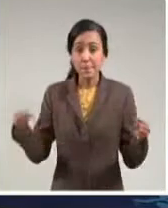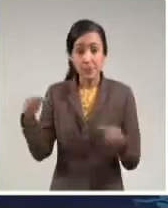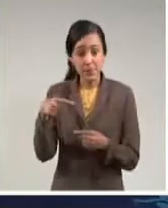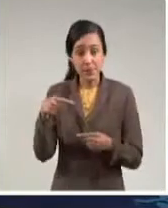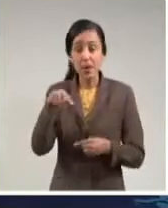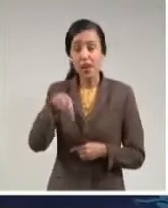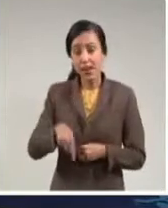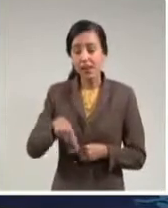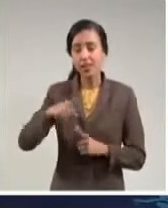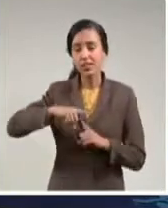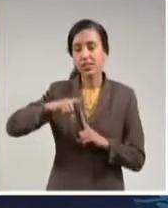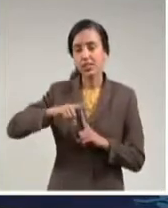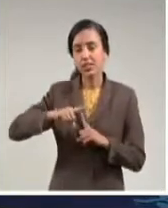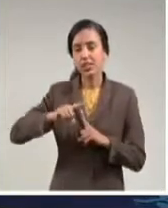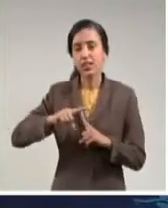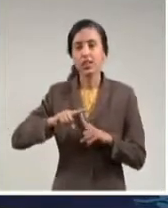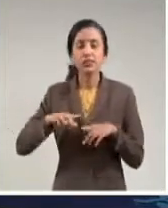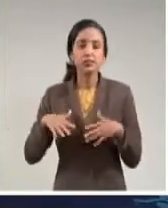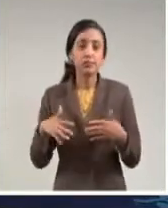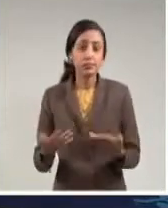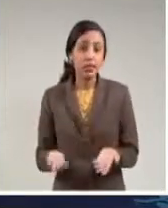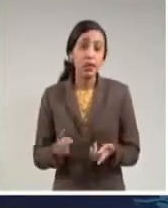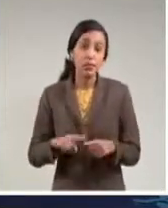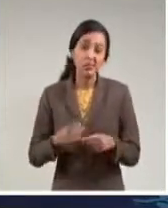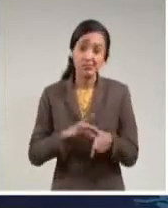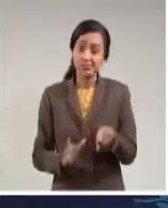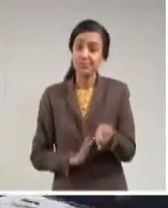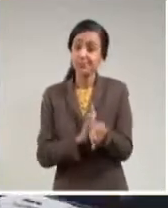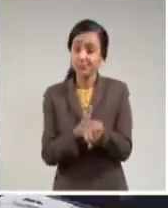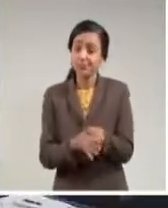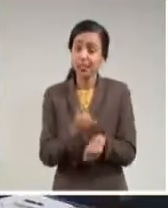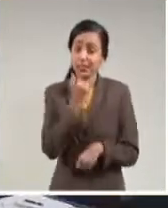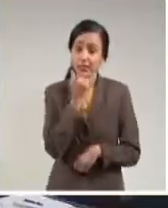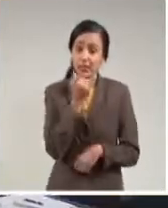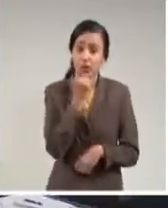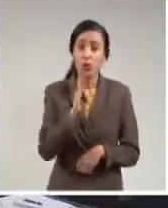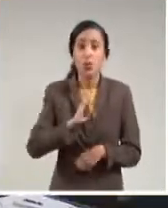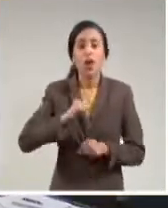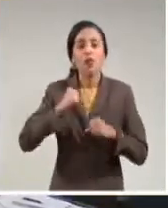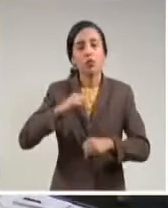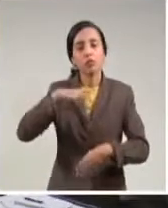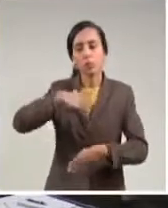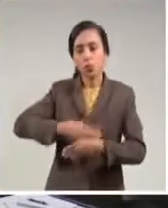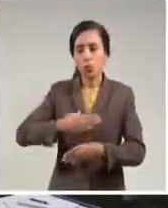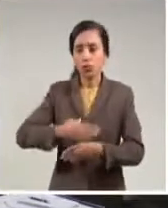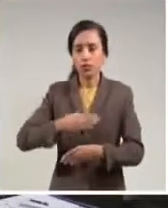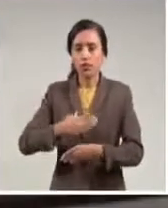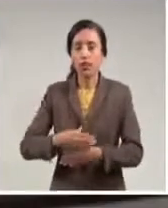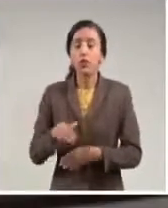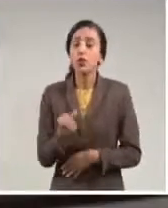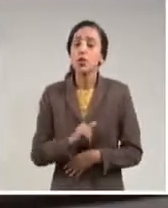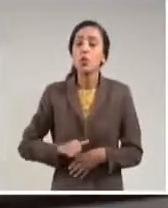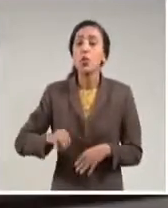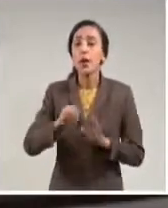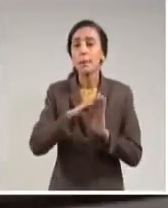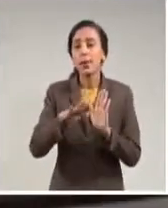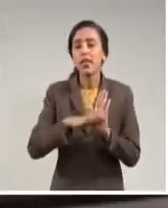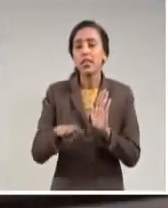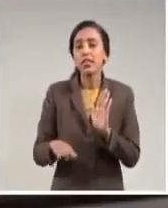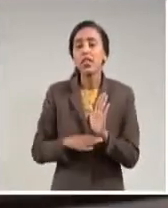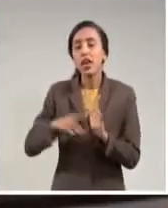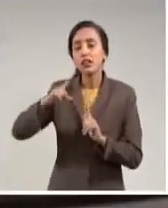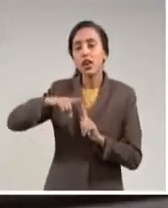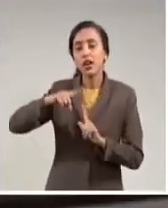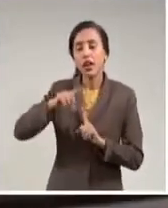actividades estuvieron marcadas por la presencia de la COVID-19, el recrudecimiento del bloqueo y la implementación de la tarea